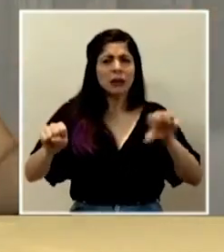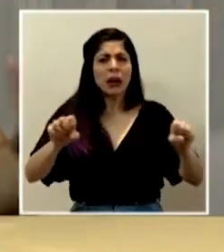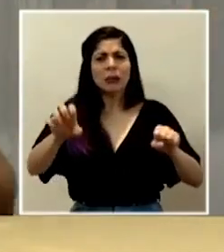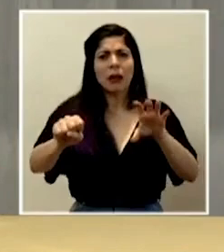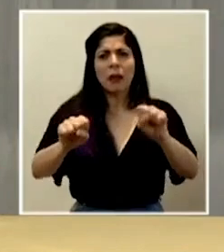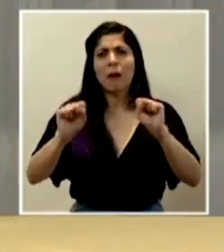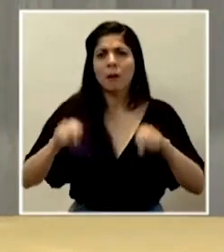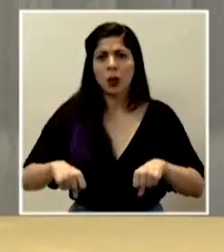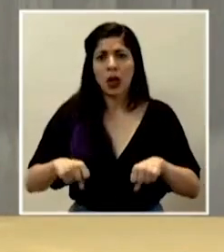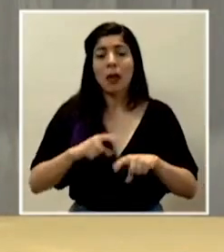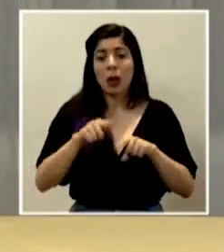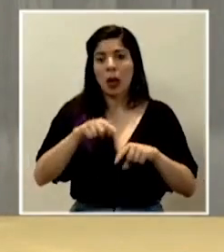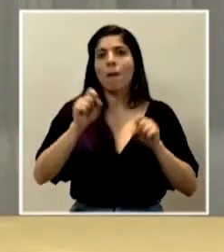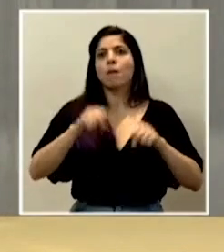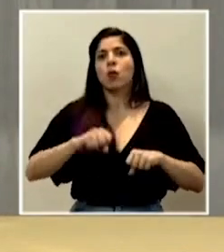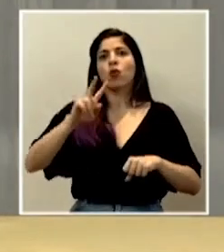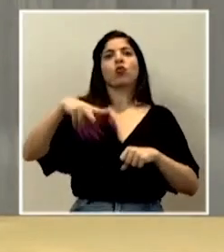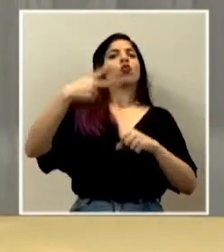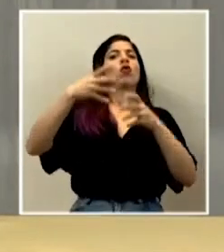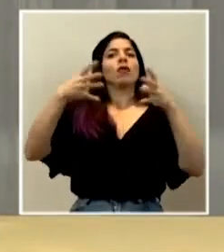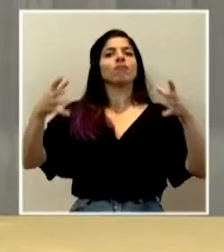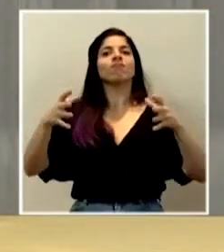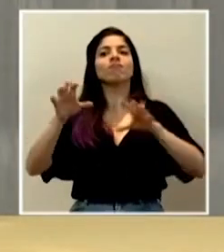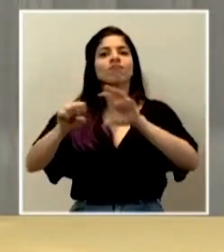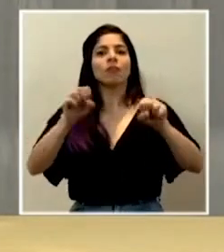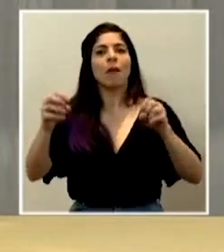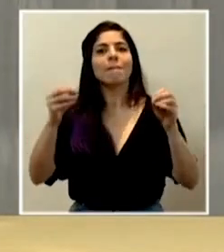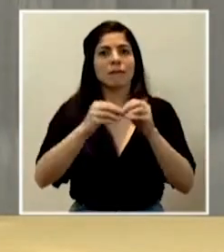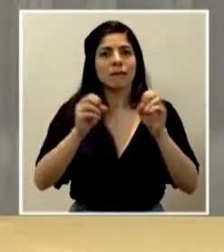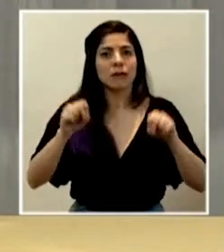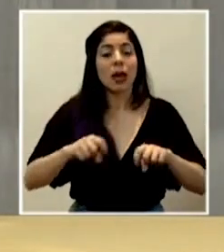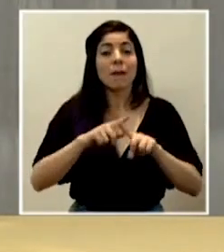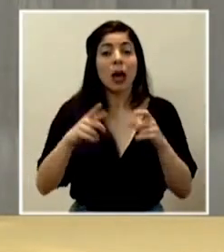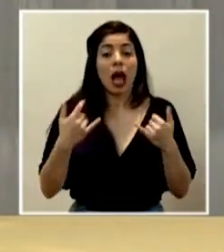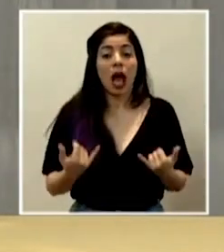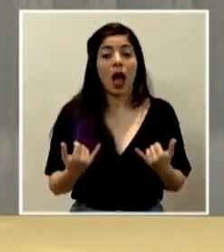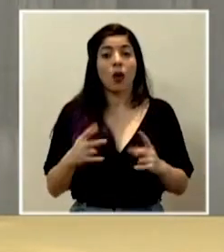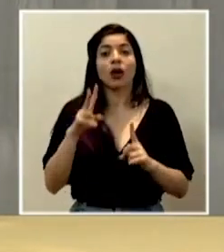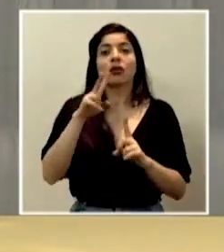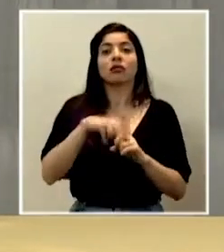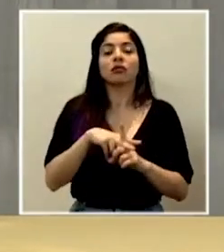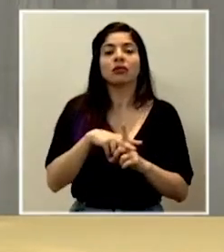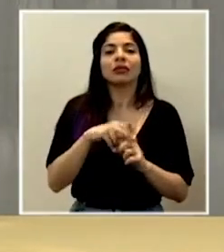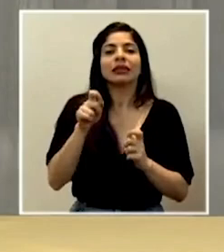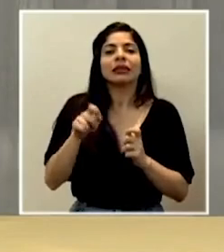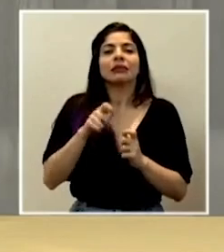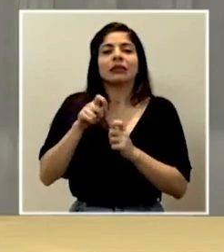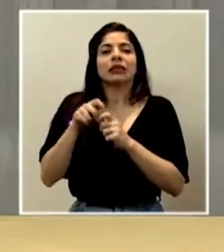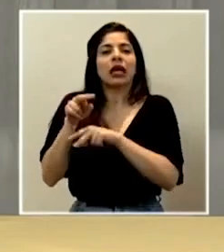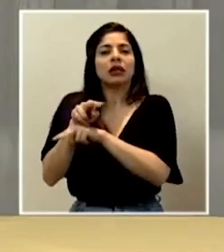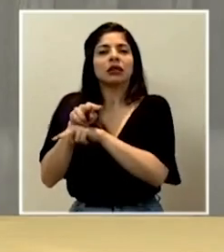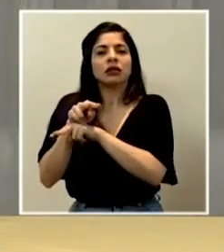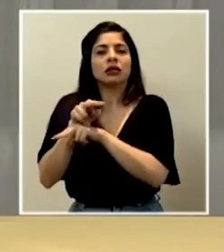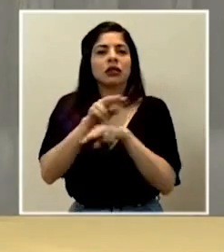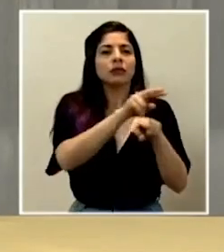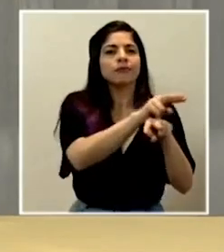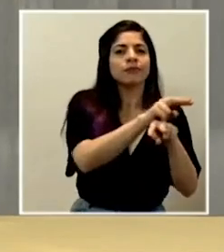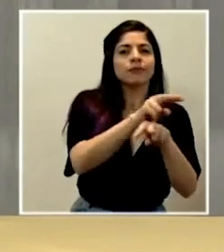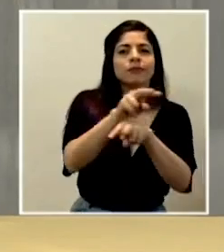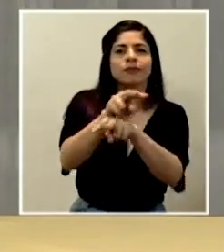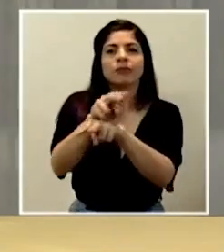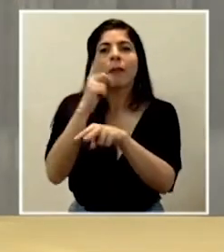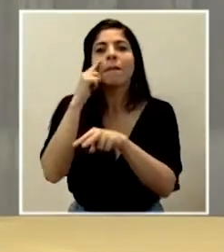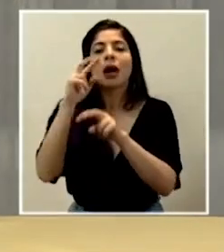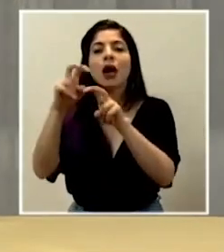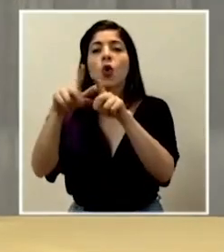todavía más grande para captar aún más. Pero recordemos que incluso que hemos implementado vigilancias, específicas para ver qué está pasando en